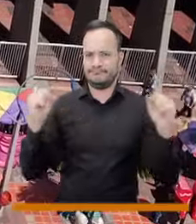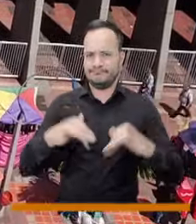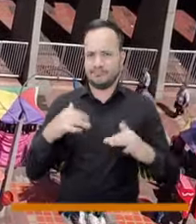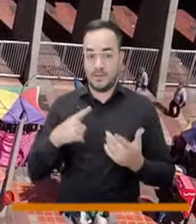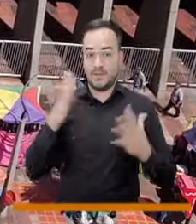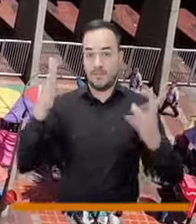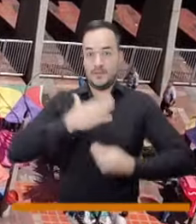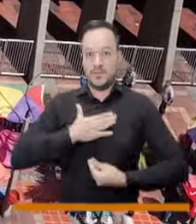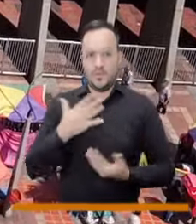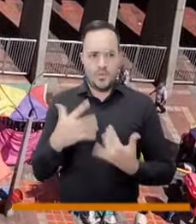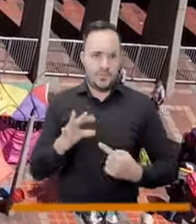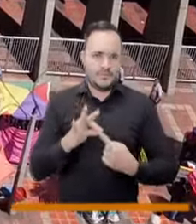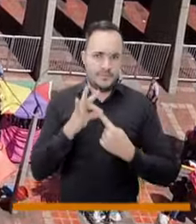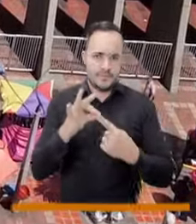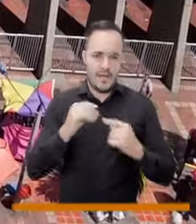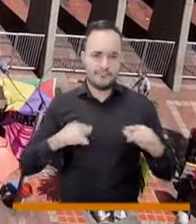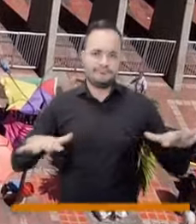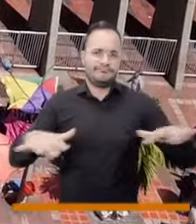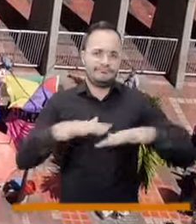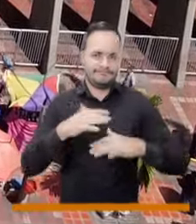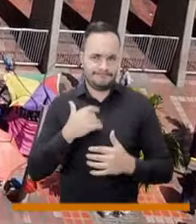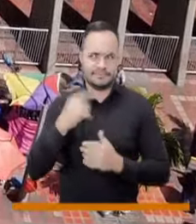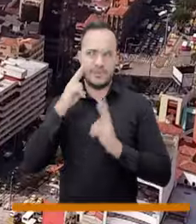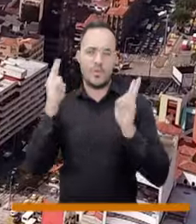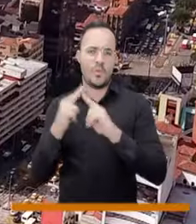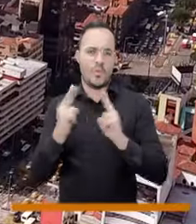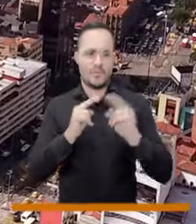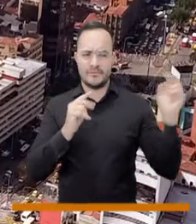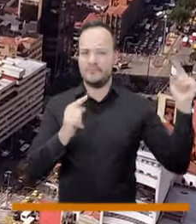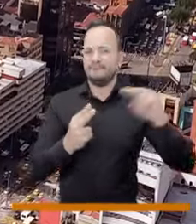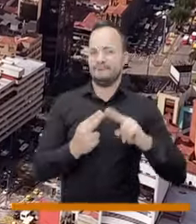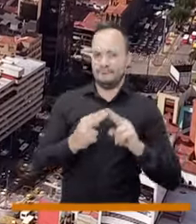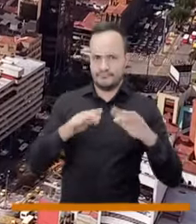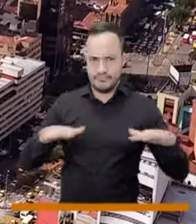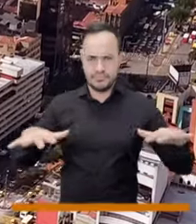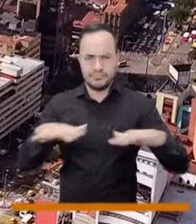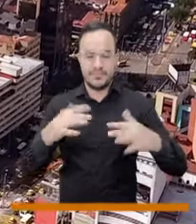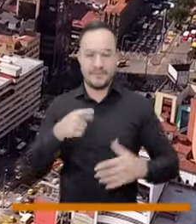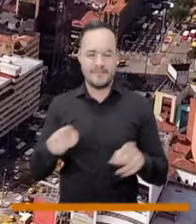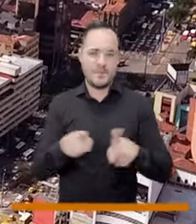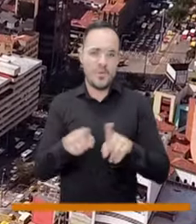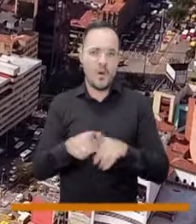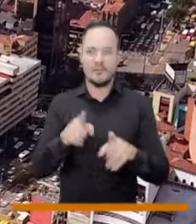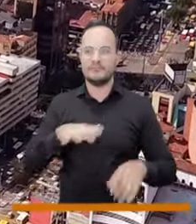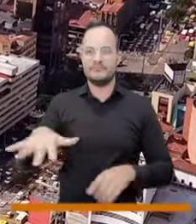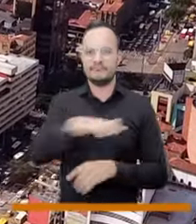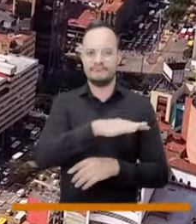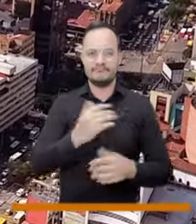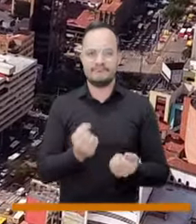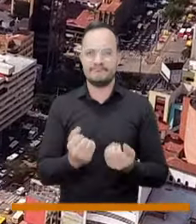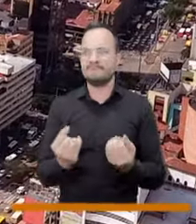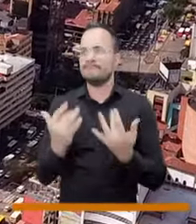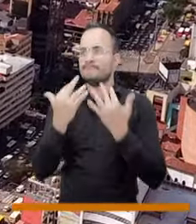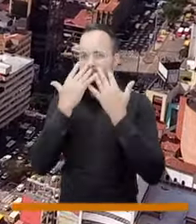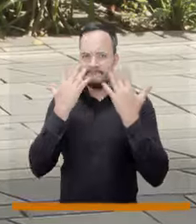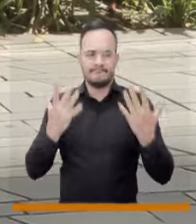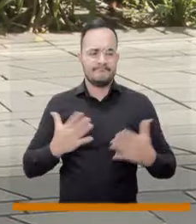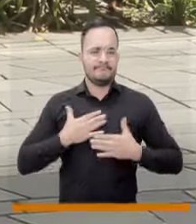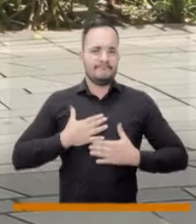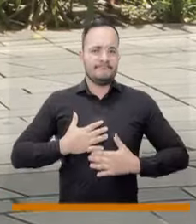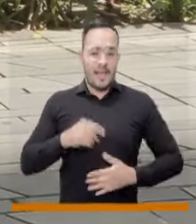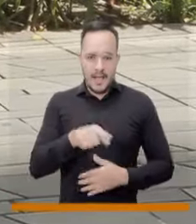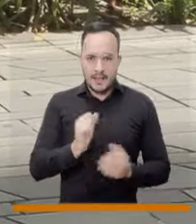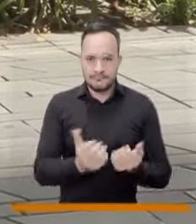sector patrimonial también muy sólido y también constituye una especie de pulmón verde en el centro de la ciudad de medellín